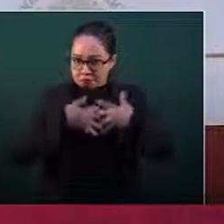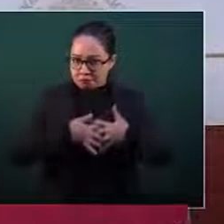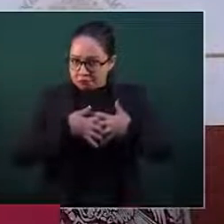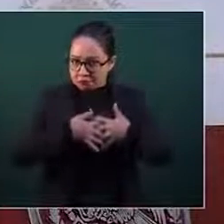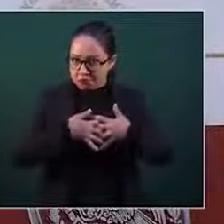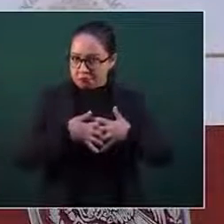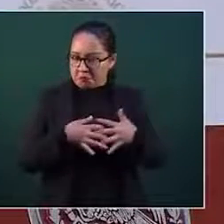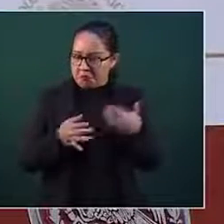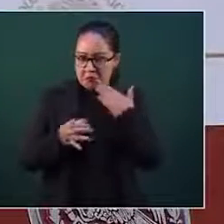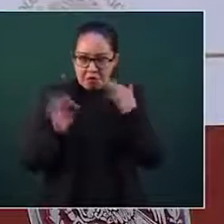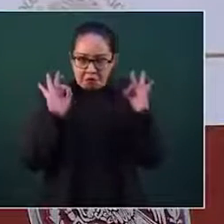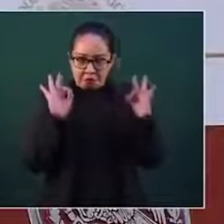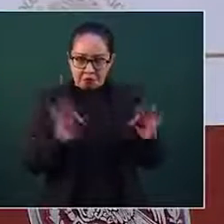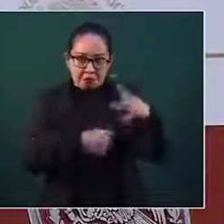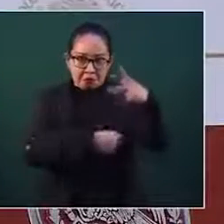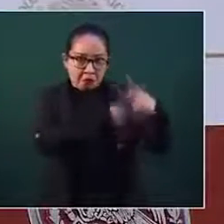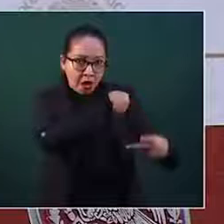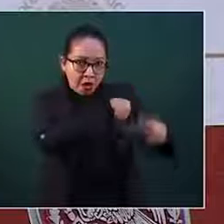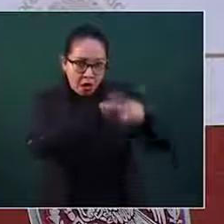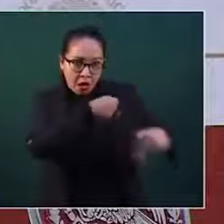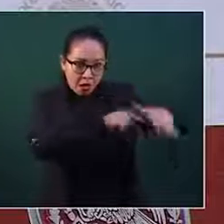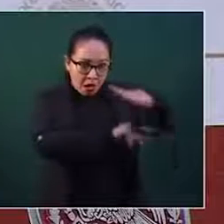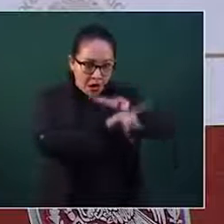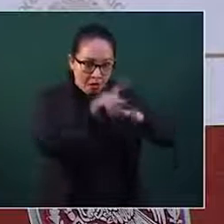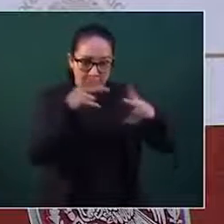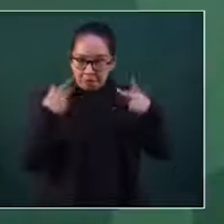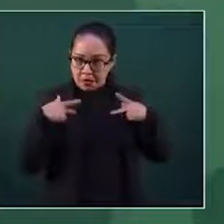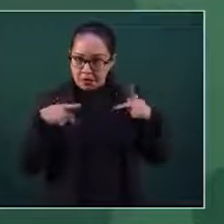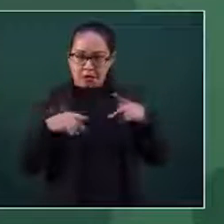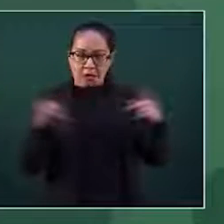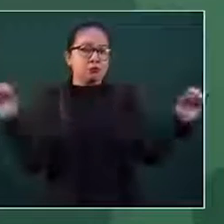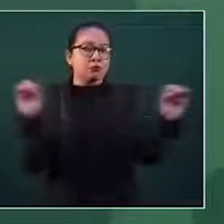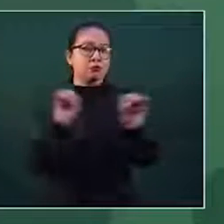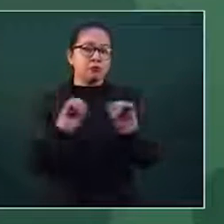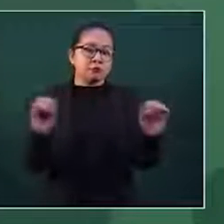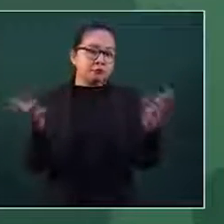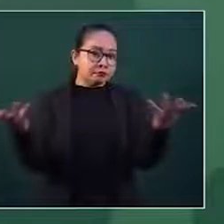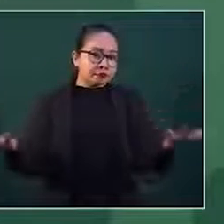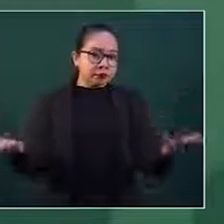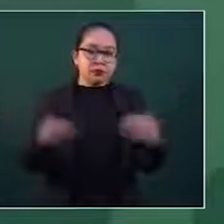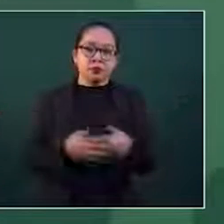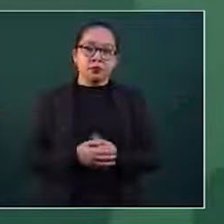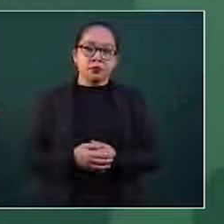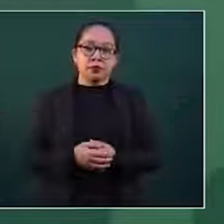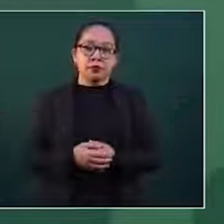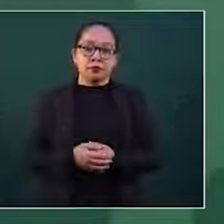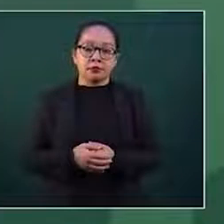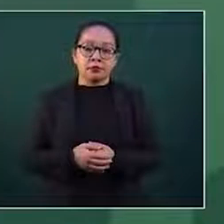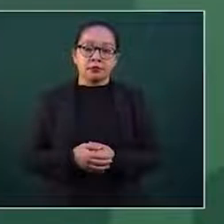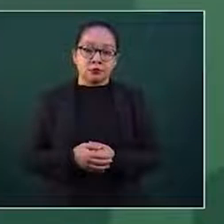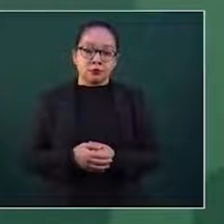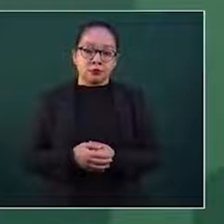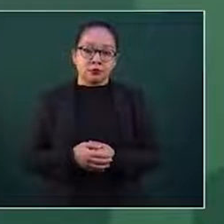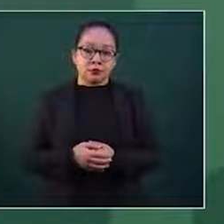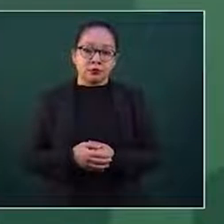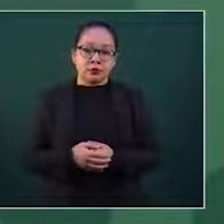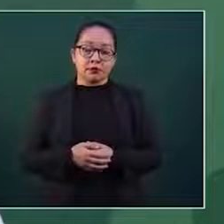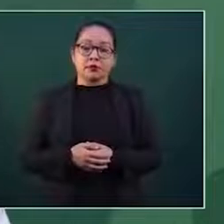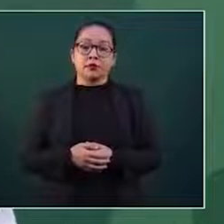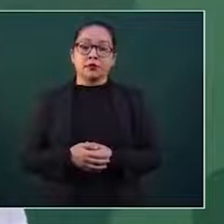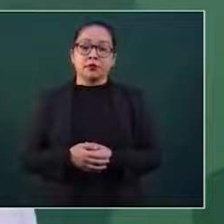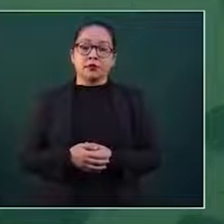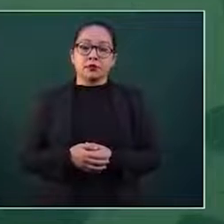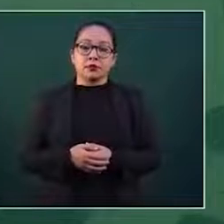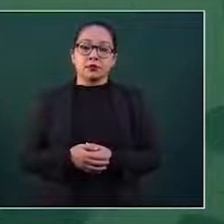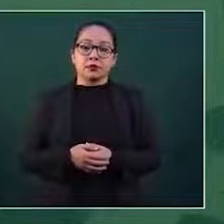riesgo para la población, que constantemente se le